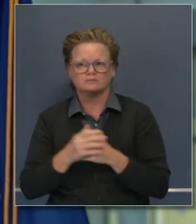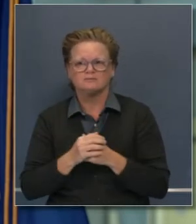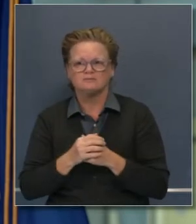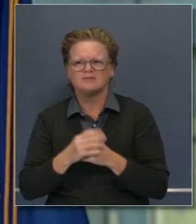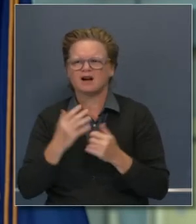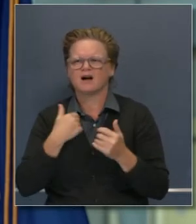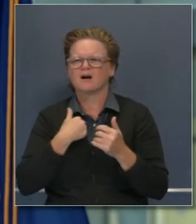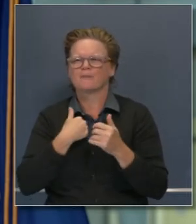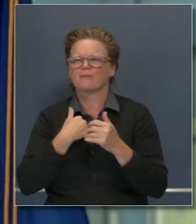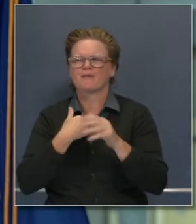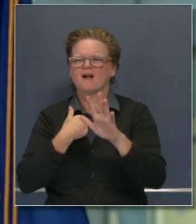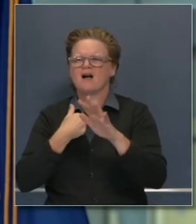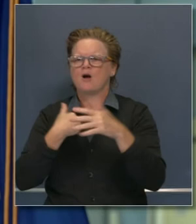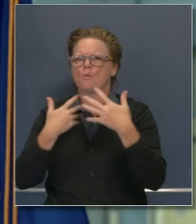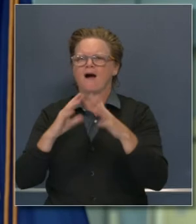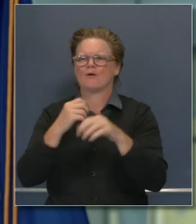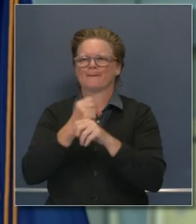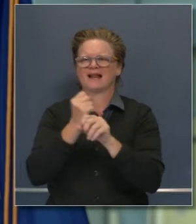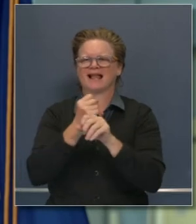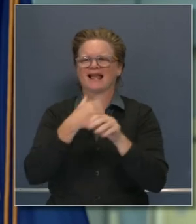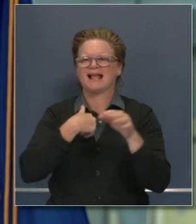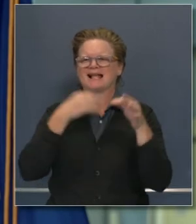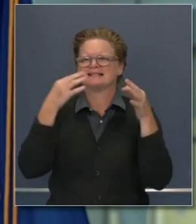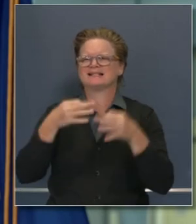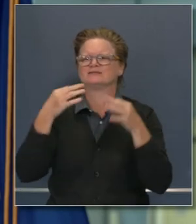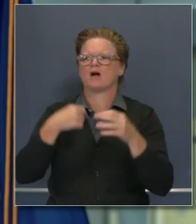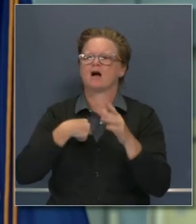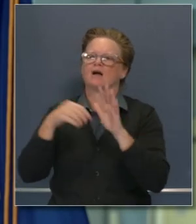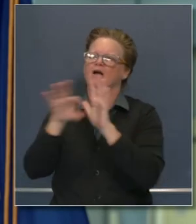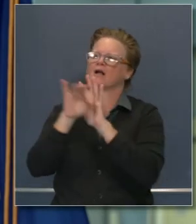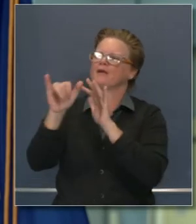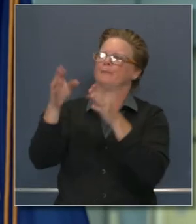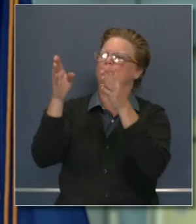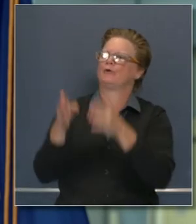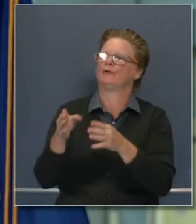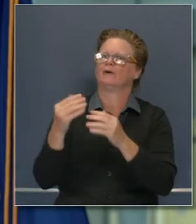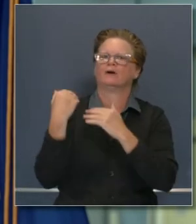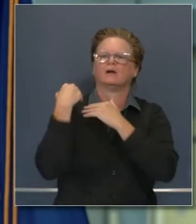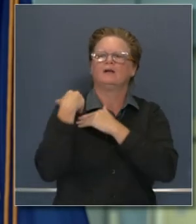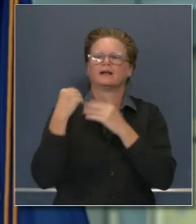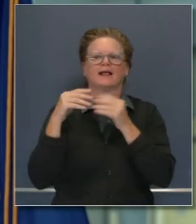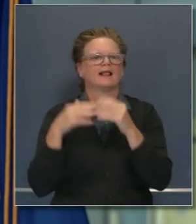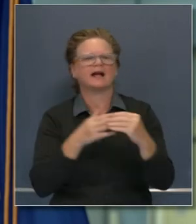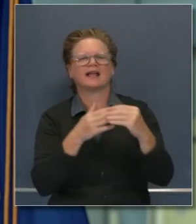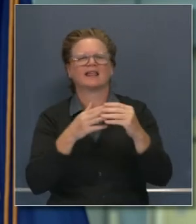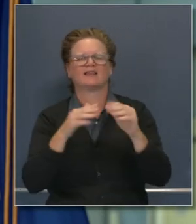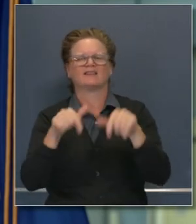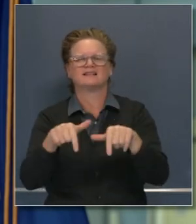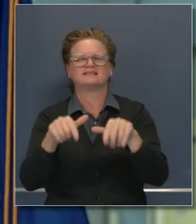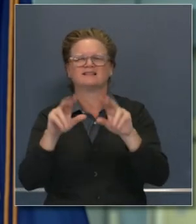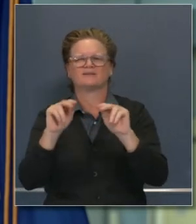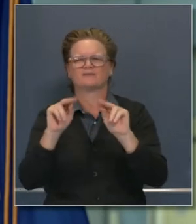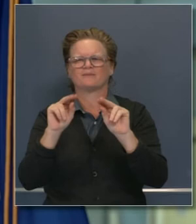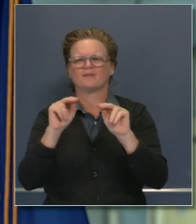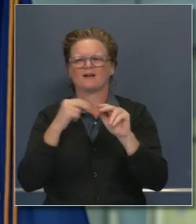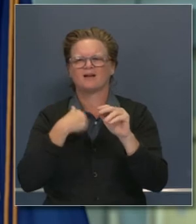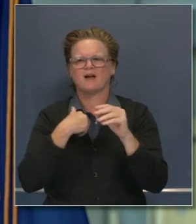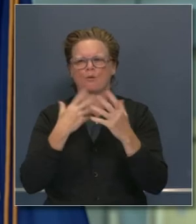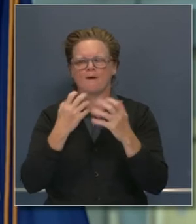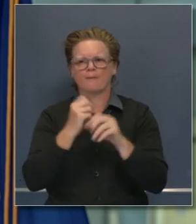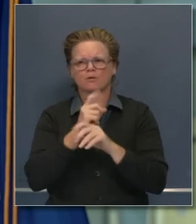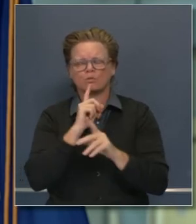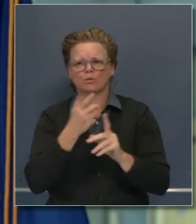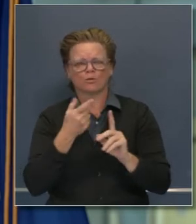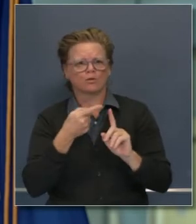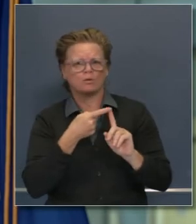personal, trate de no tomar decisiones sobre designaciones o redesignaciones. Particularmente, cuerpos